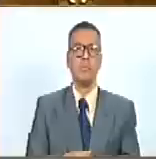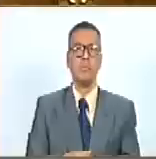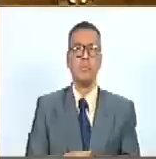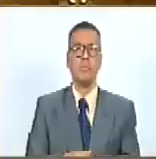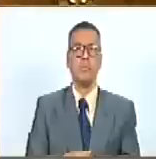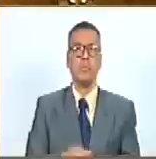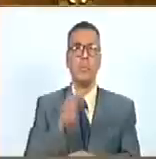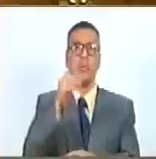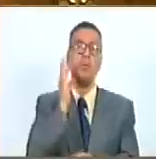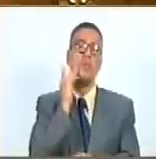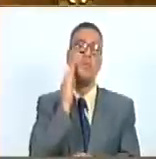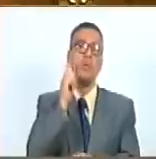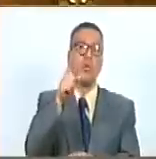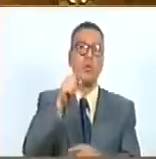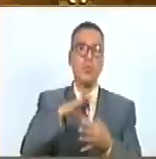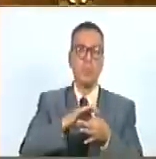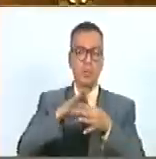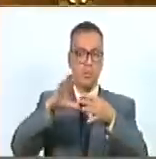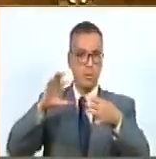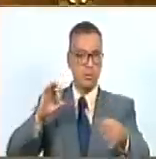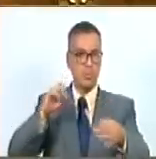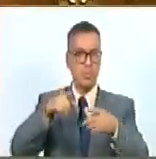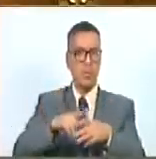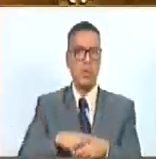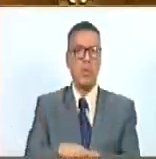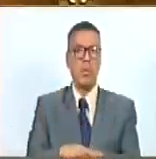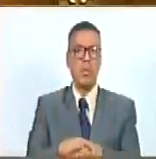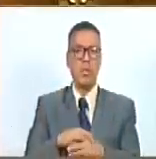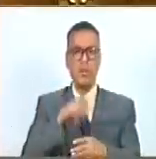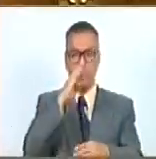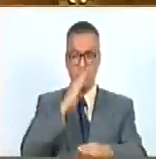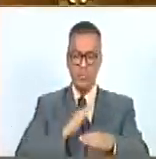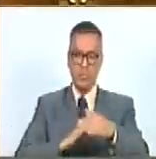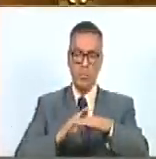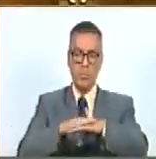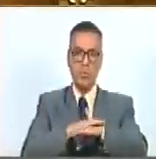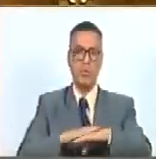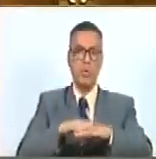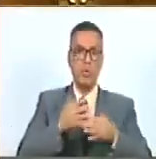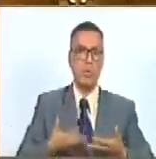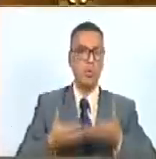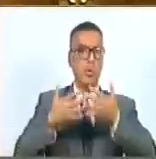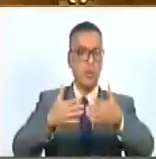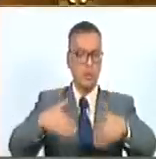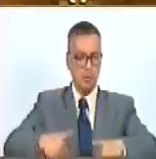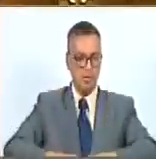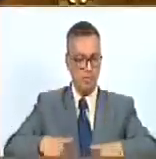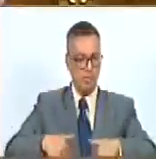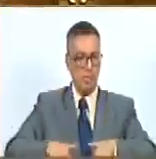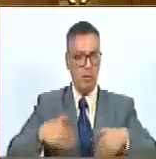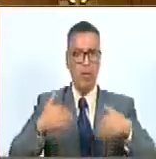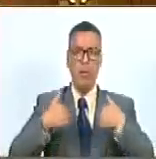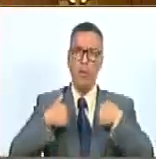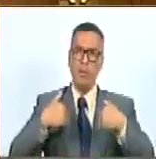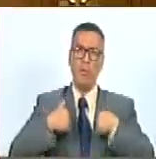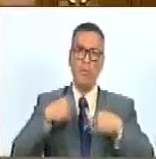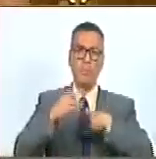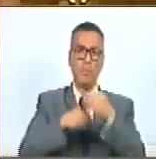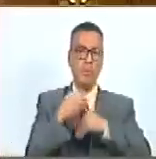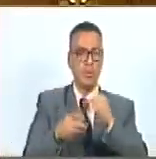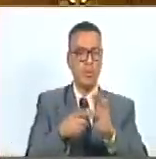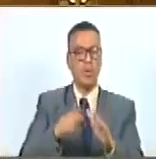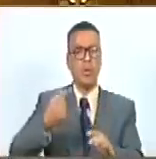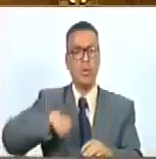Ese ejemplo de desprendimiento, de honestidad, de entrega y de sacrificio lo tenemos que tener presente